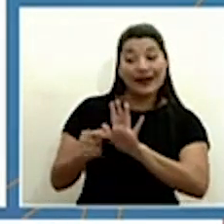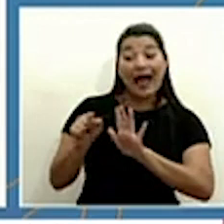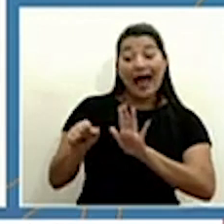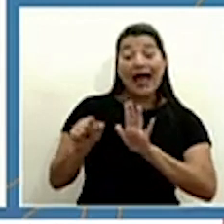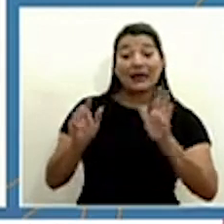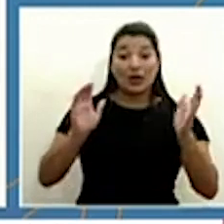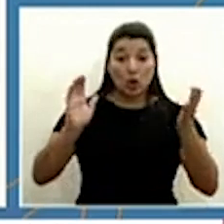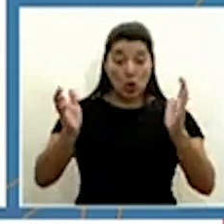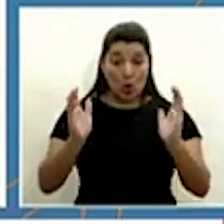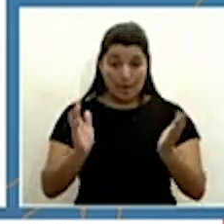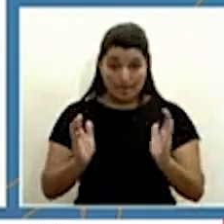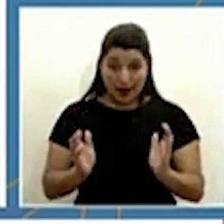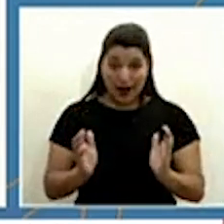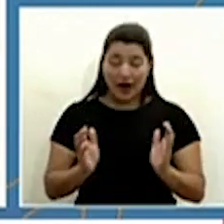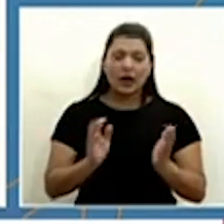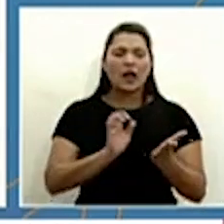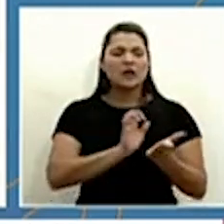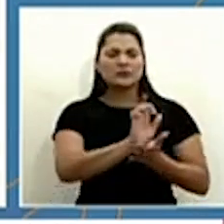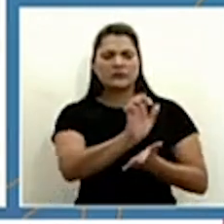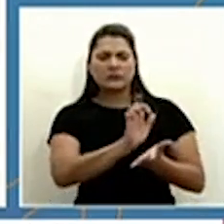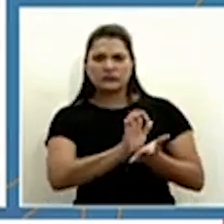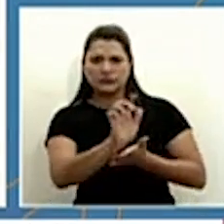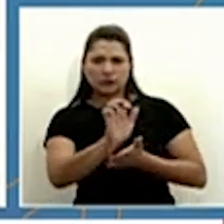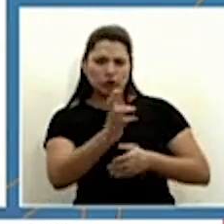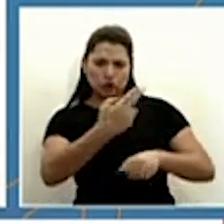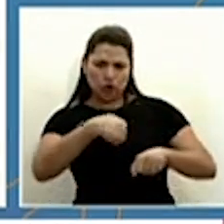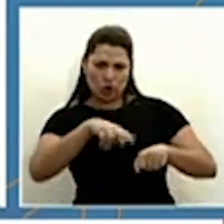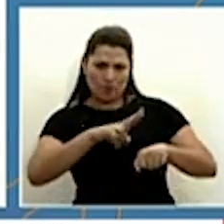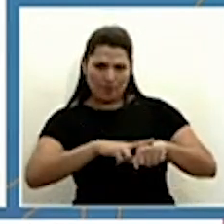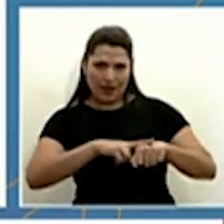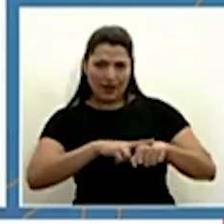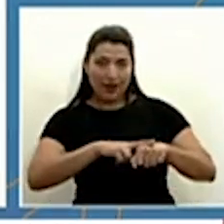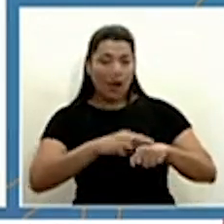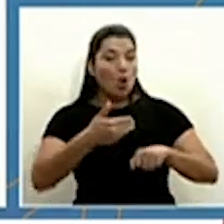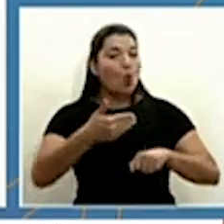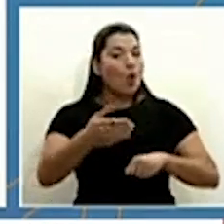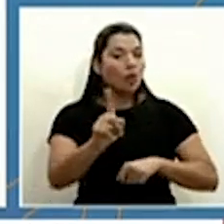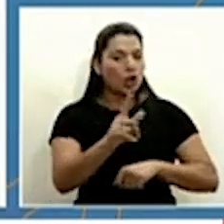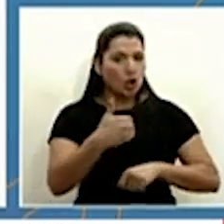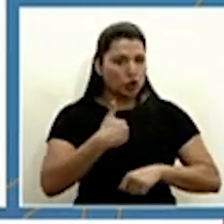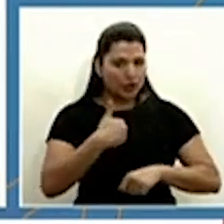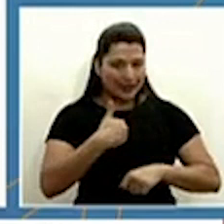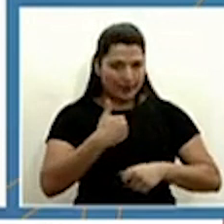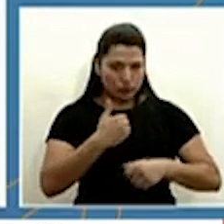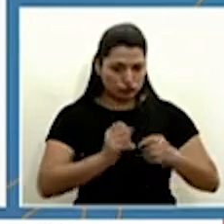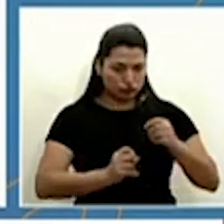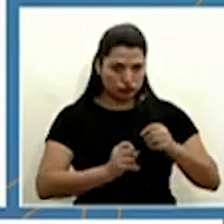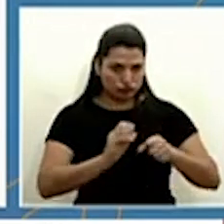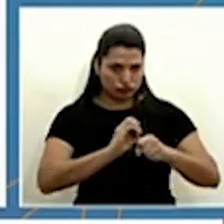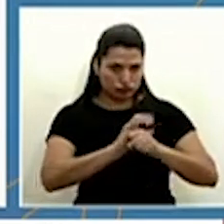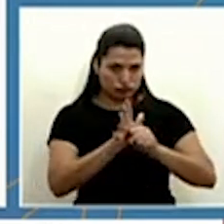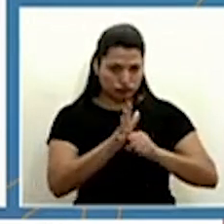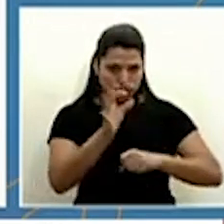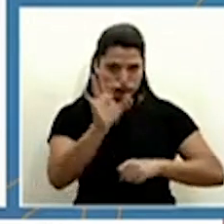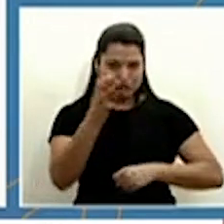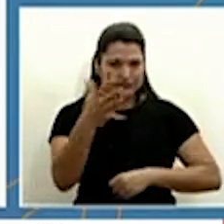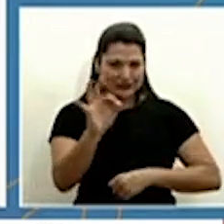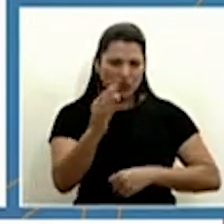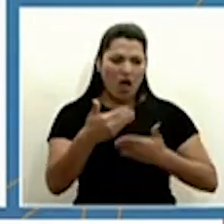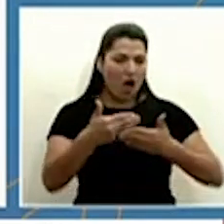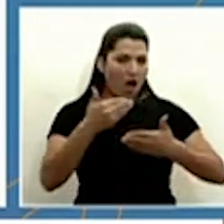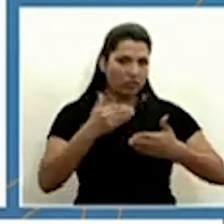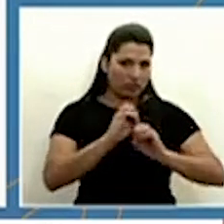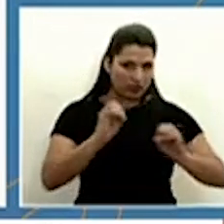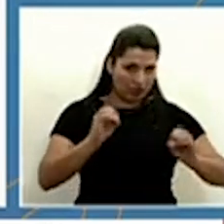con el rechazo normal o habitual en condiciones de no pandemia, con las condiciones de pandemia. Como ustedes podrán notar, la línea azul